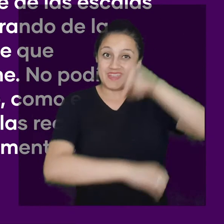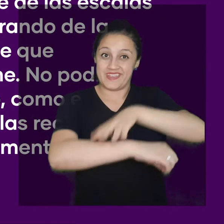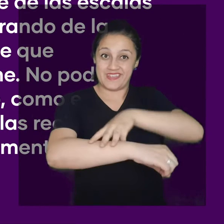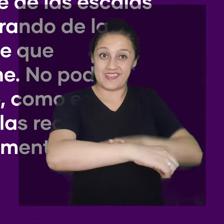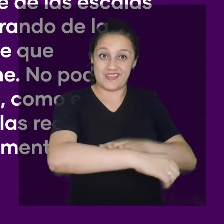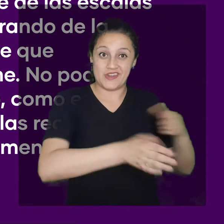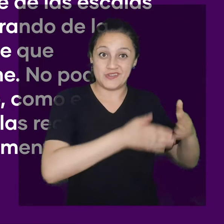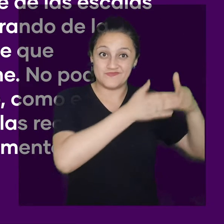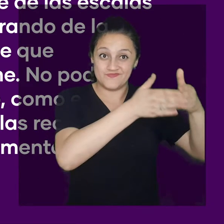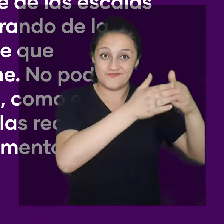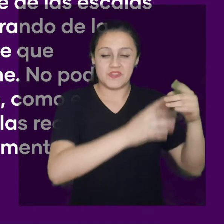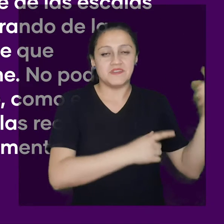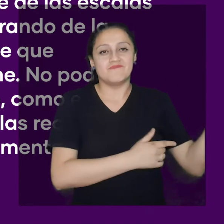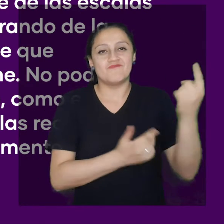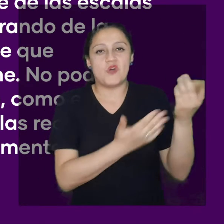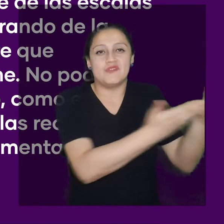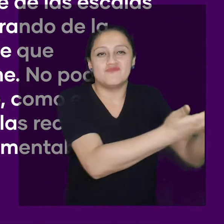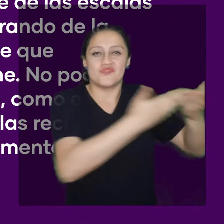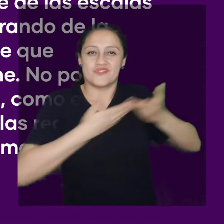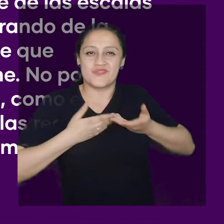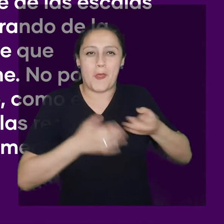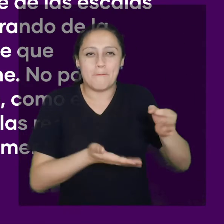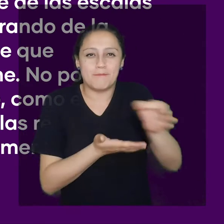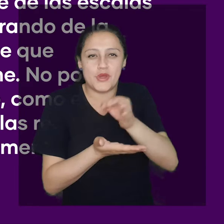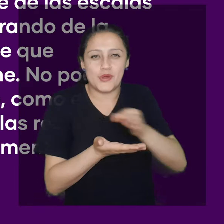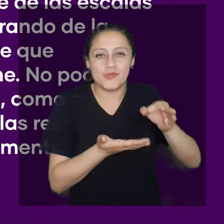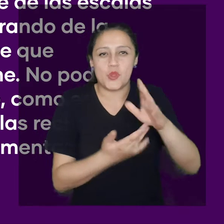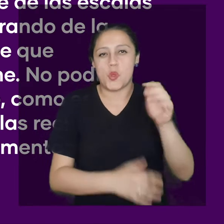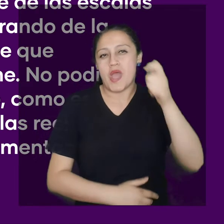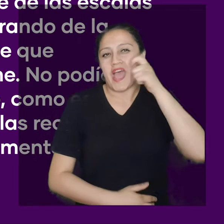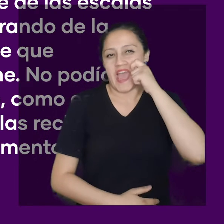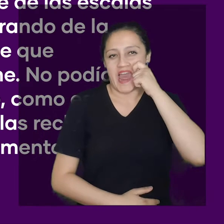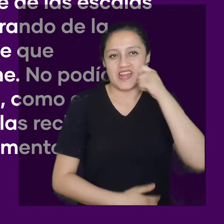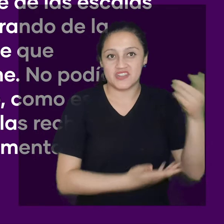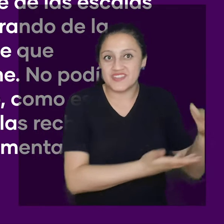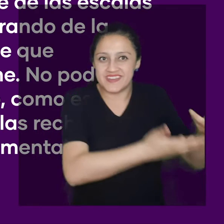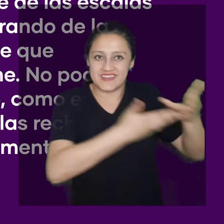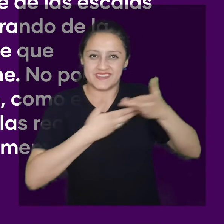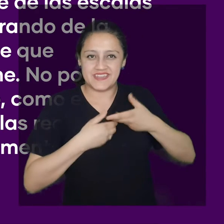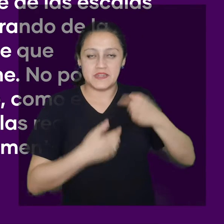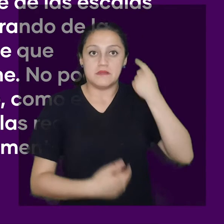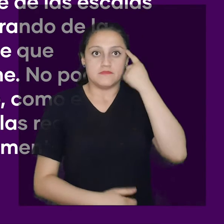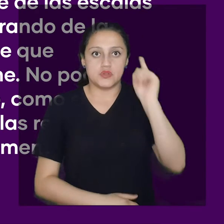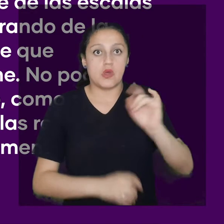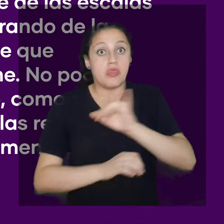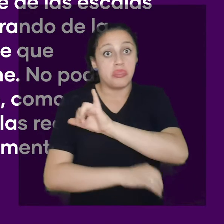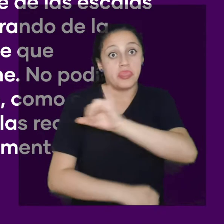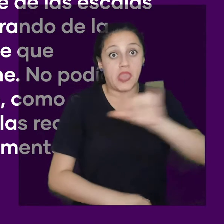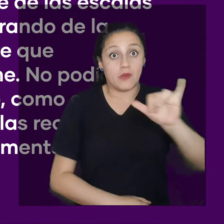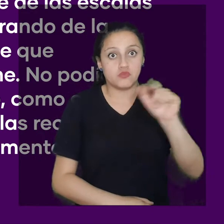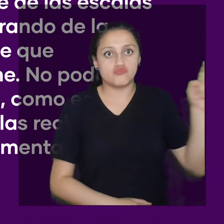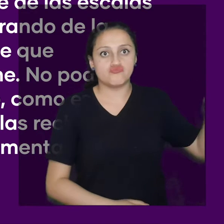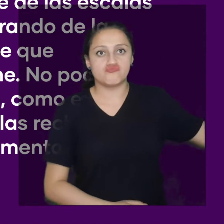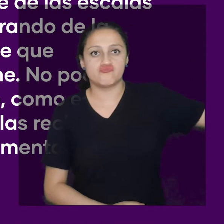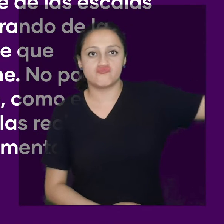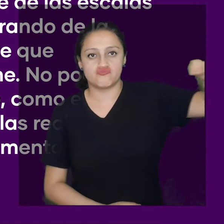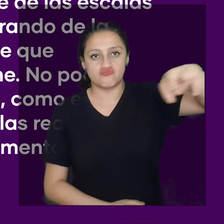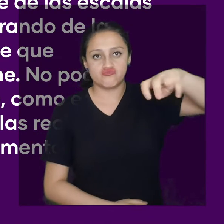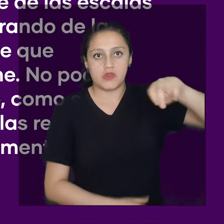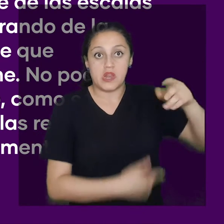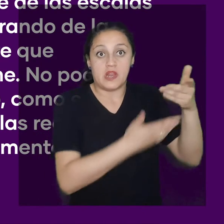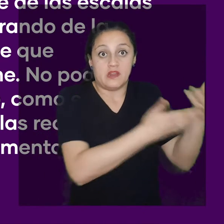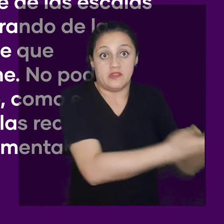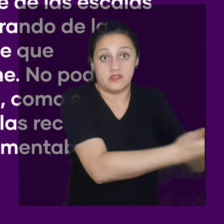vapores, a las horas de comida, esperando de la generosidad de los marineros algún paquete que contuviera restos de guisos y